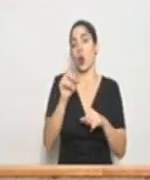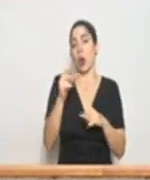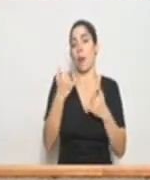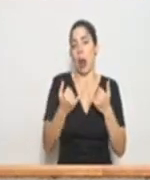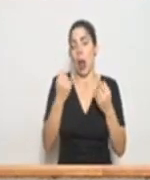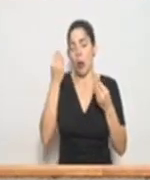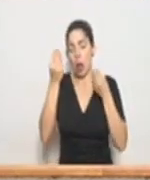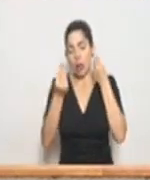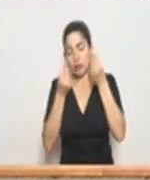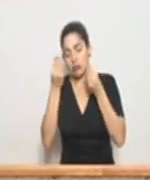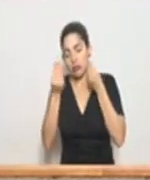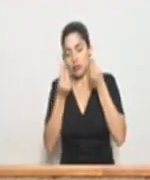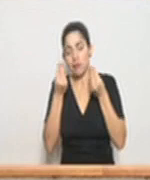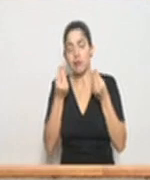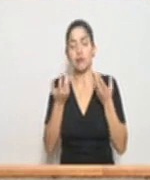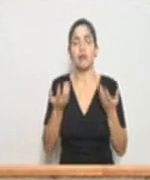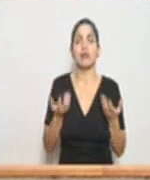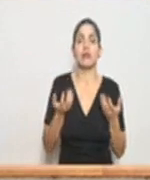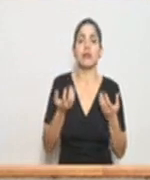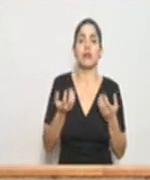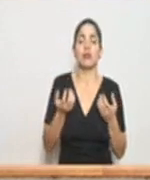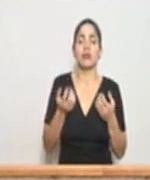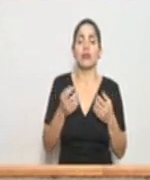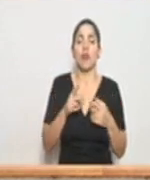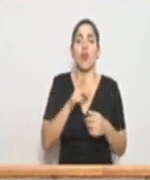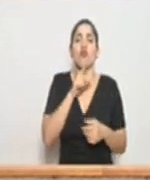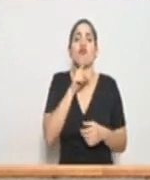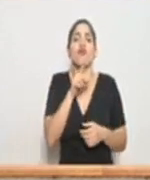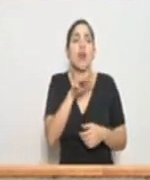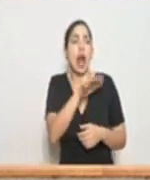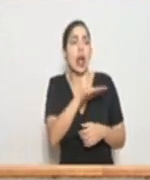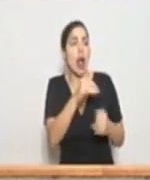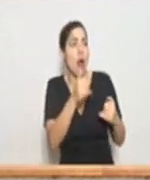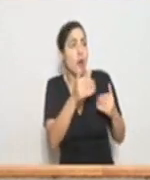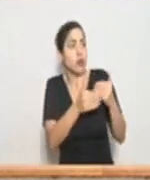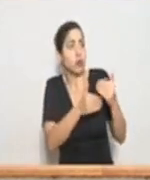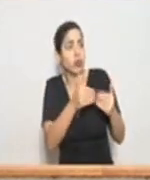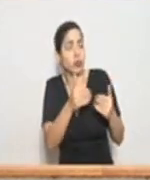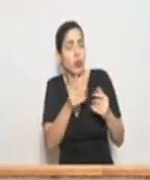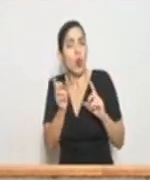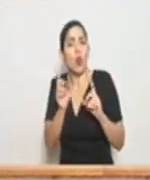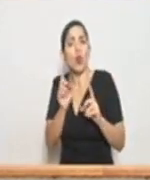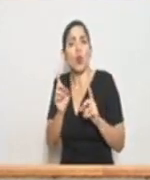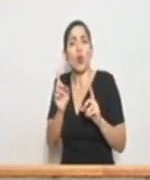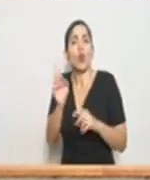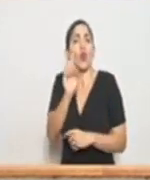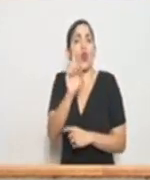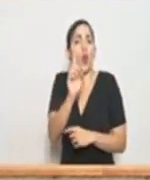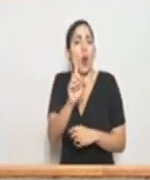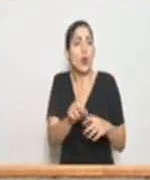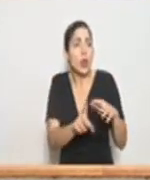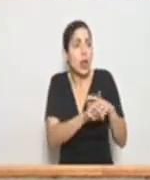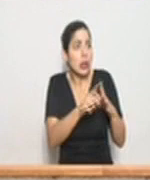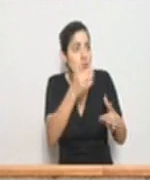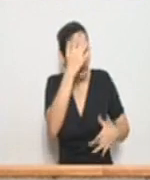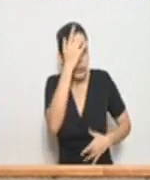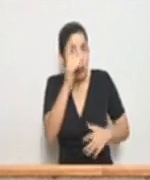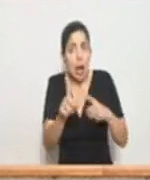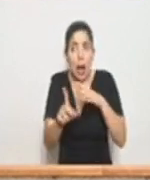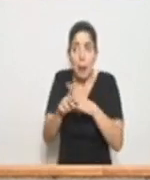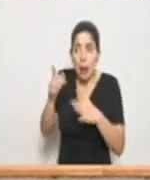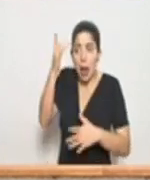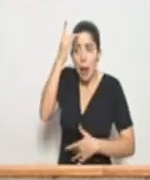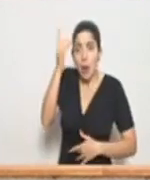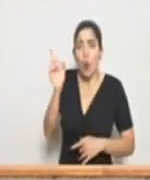considerando la realidad como va evolucionando donde se están presentando casos cuando